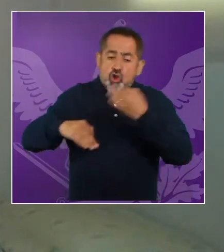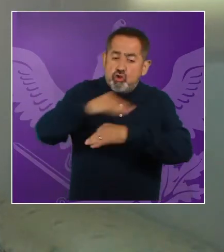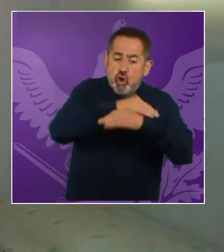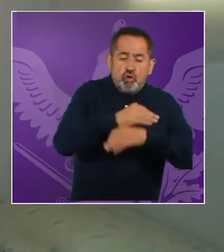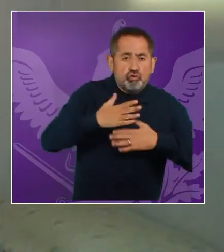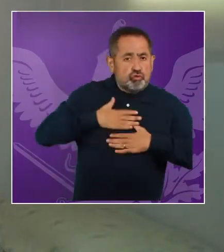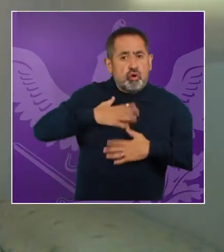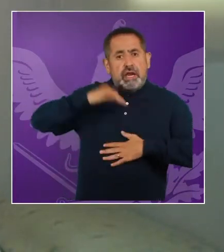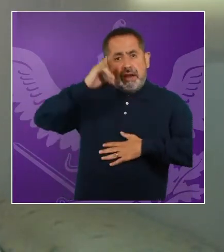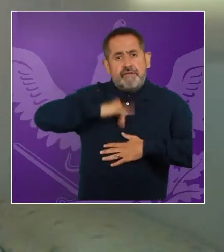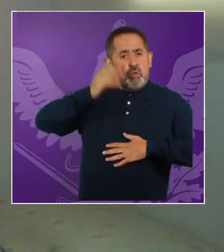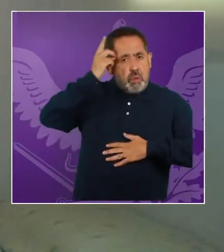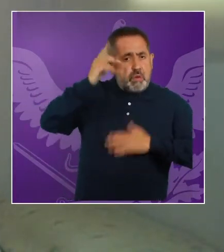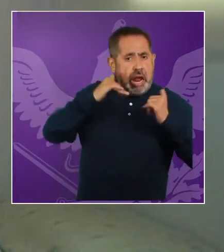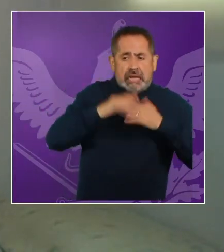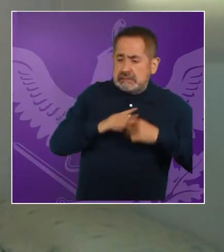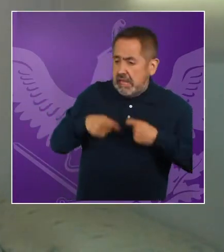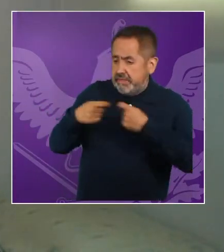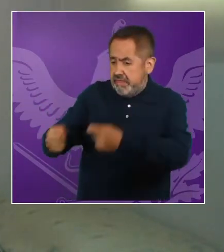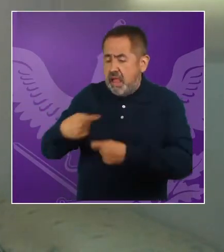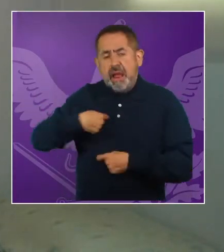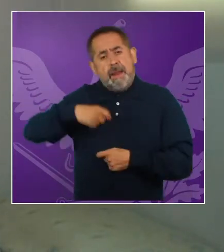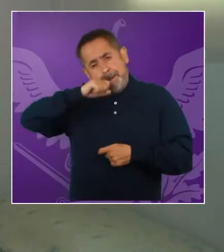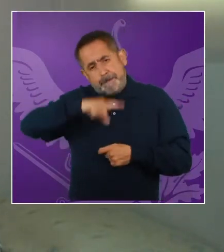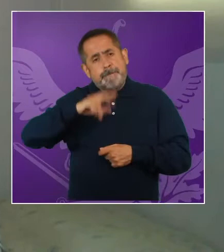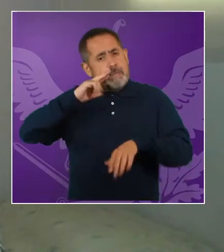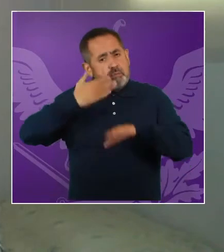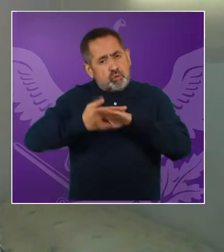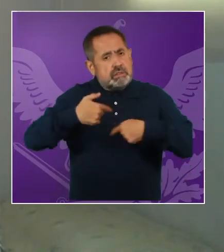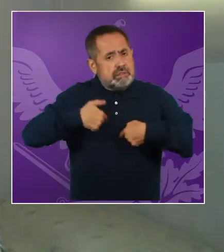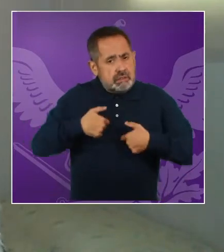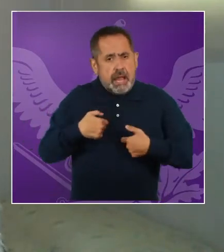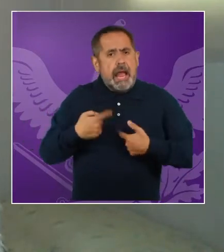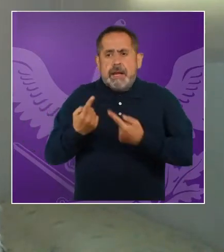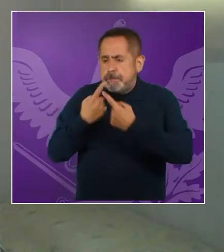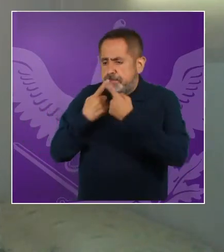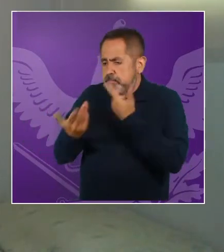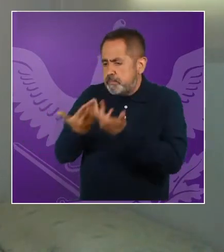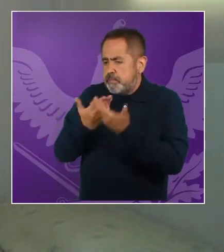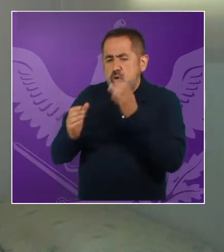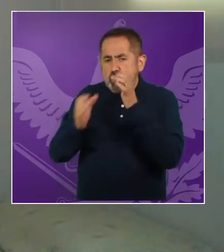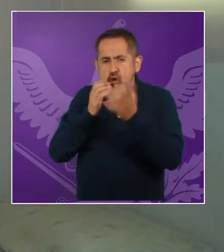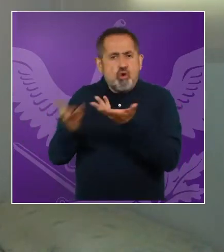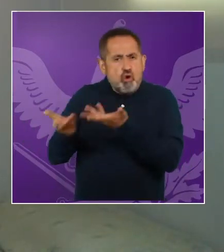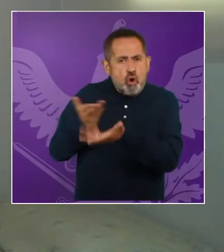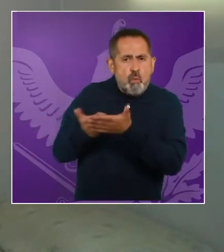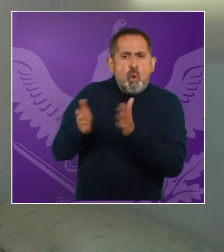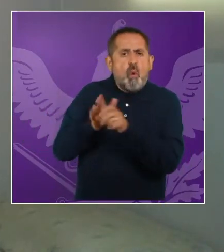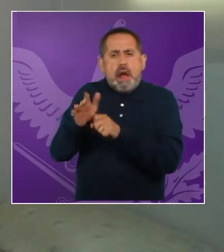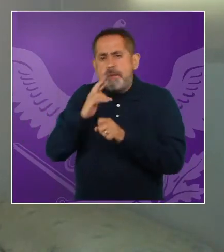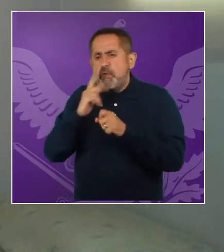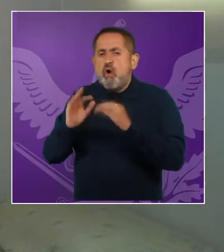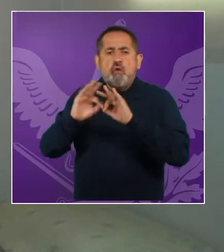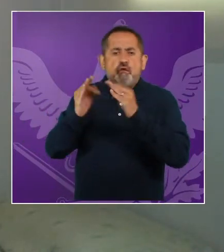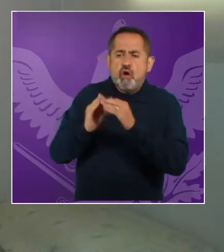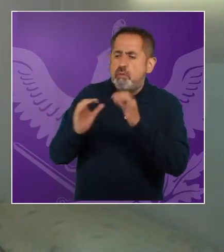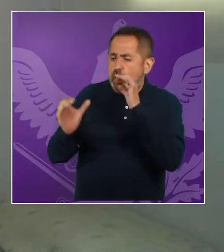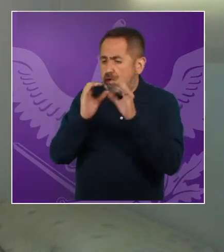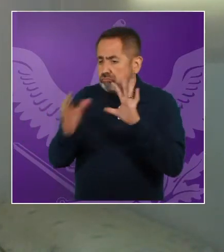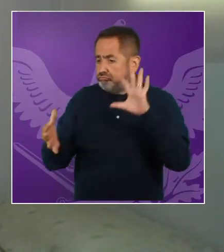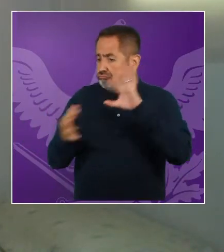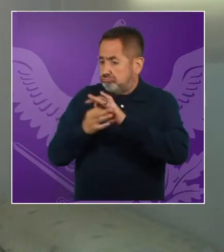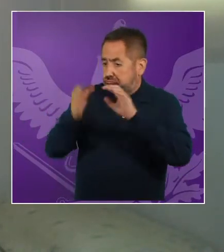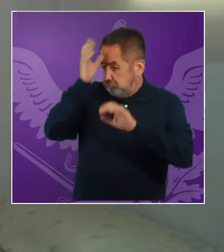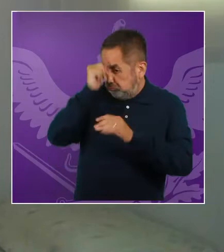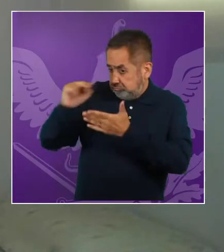también de quienes las emplean. Este, y bueno, y negociar, ¿no?, con los gobiernos cuáles serían las mejores formas,